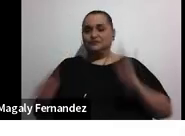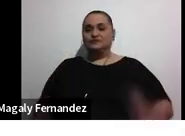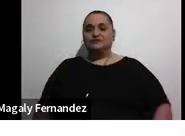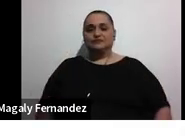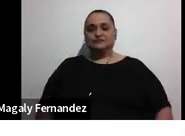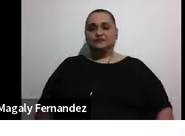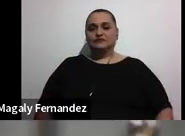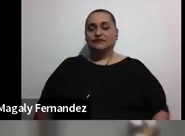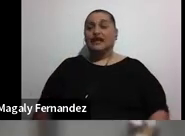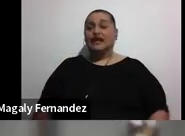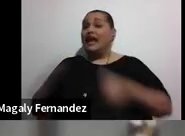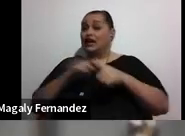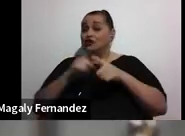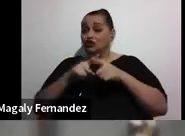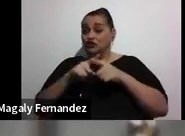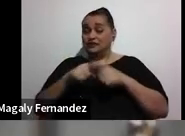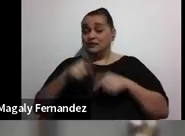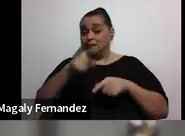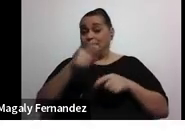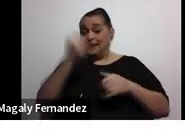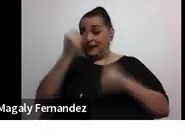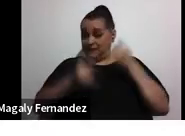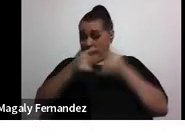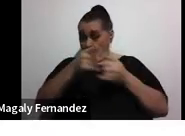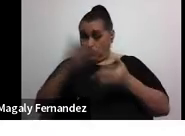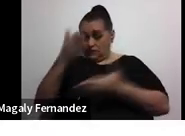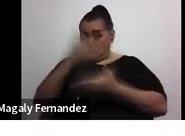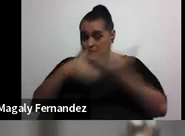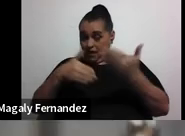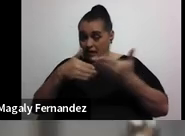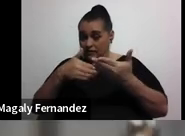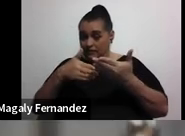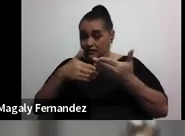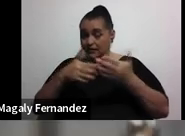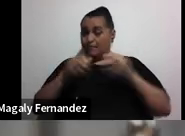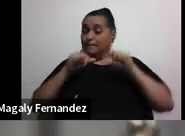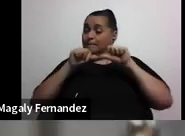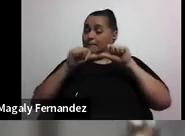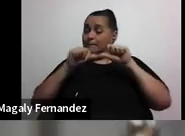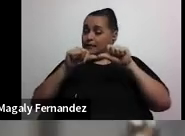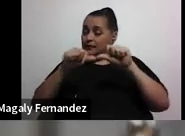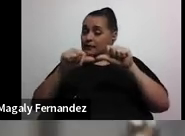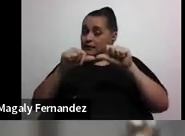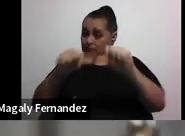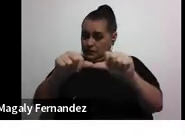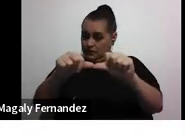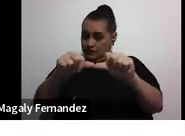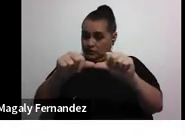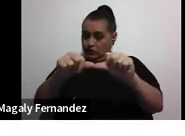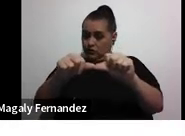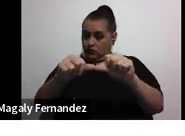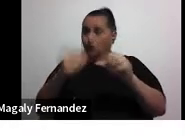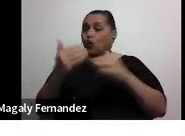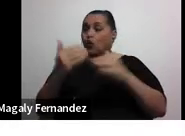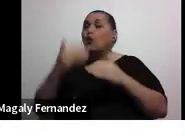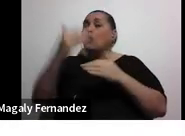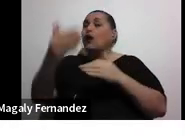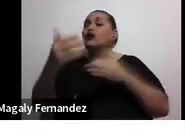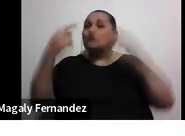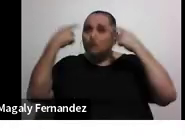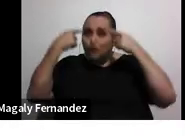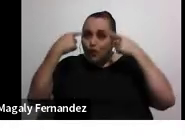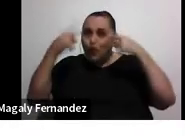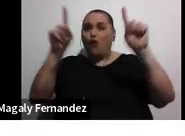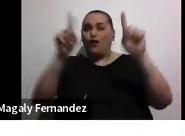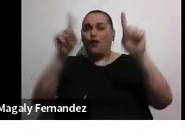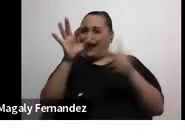tratando para ir terminando con esta parte el mantenimiento es cuando ya logramos encontrar los objetivos